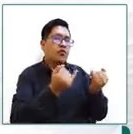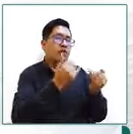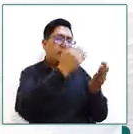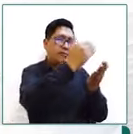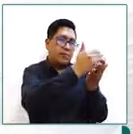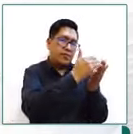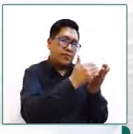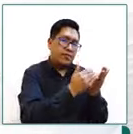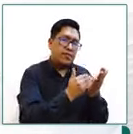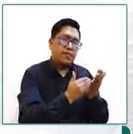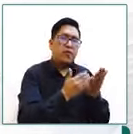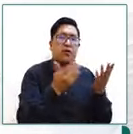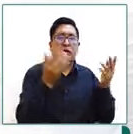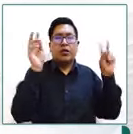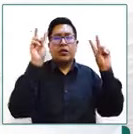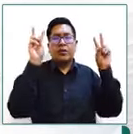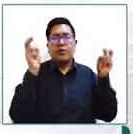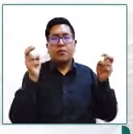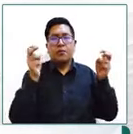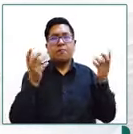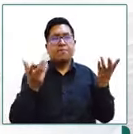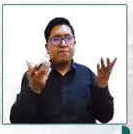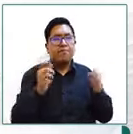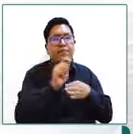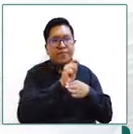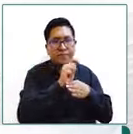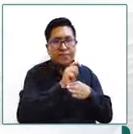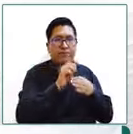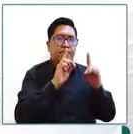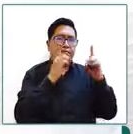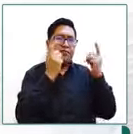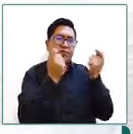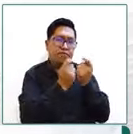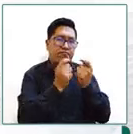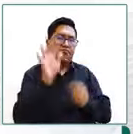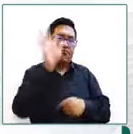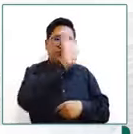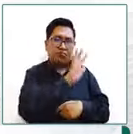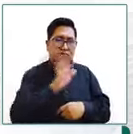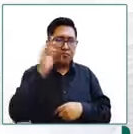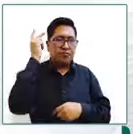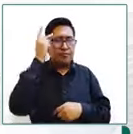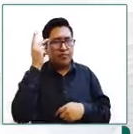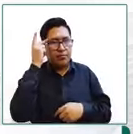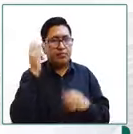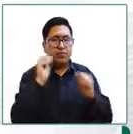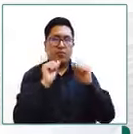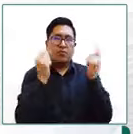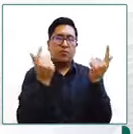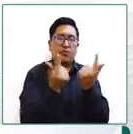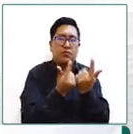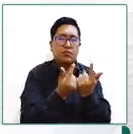de las instancias técnicas departamentales de política social que